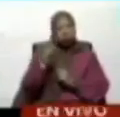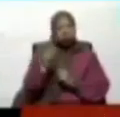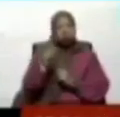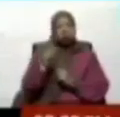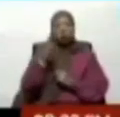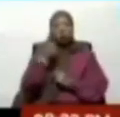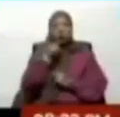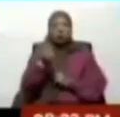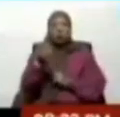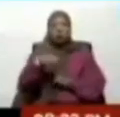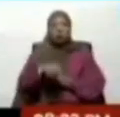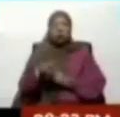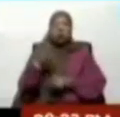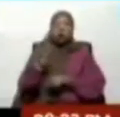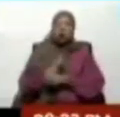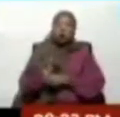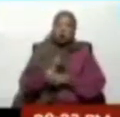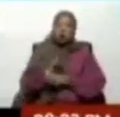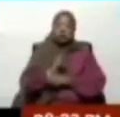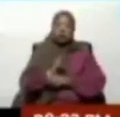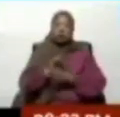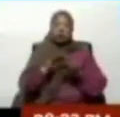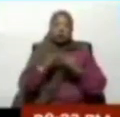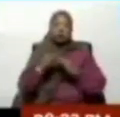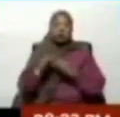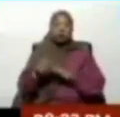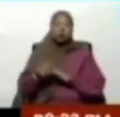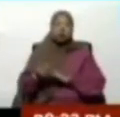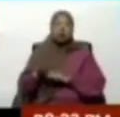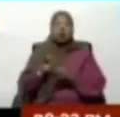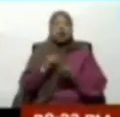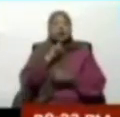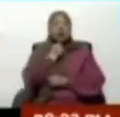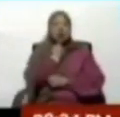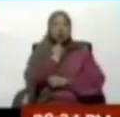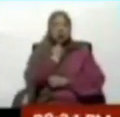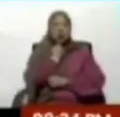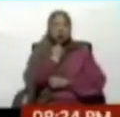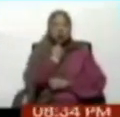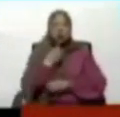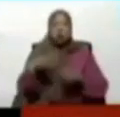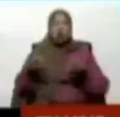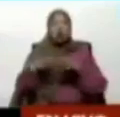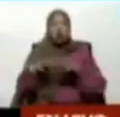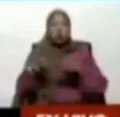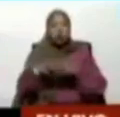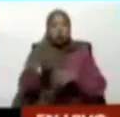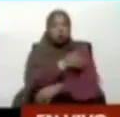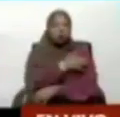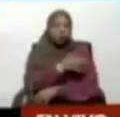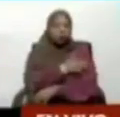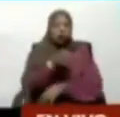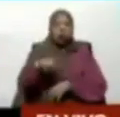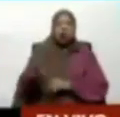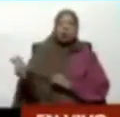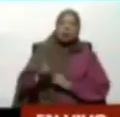Tengo información de primera mano de las conversaciones secretas de los grupos de la extrema derecha fascista